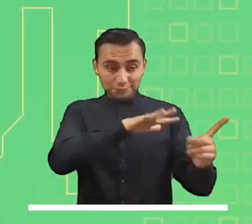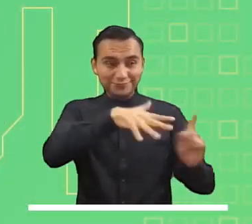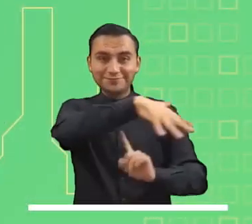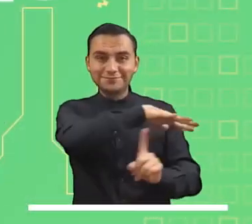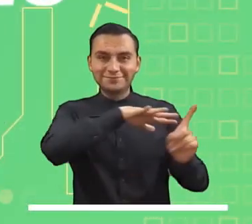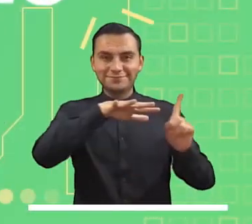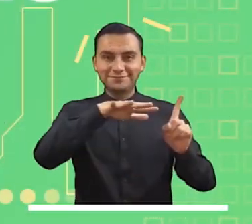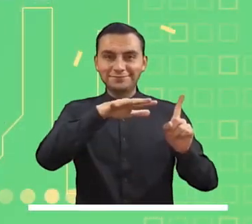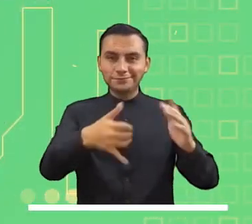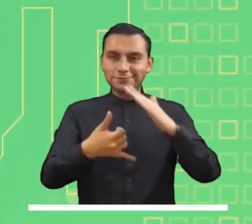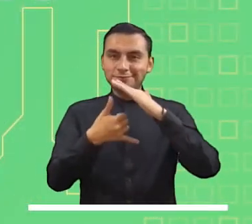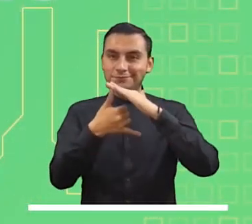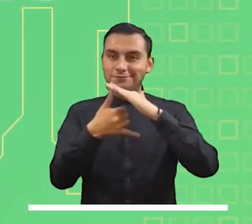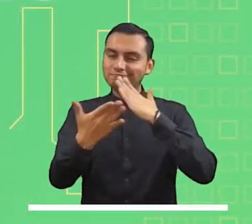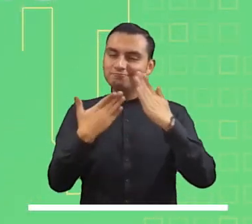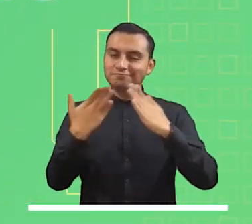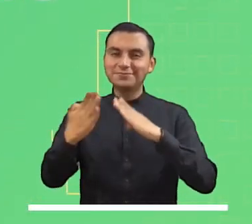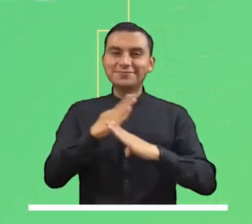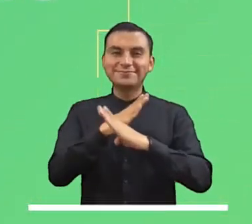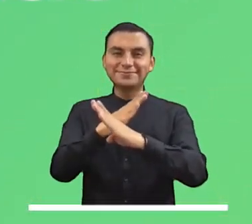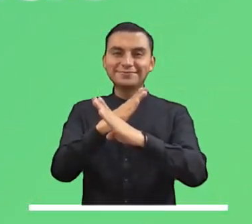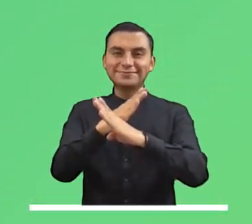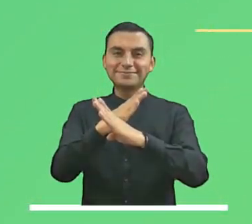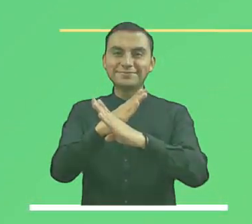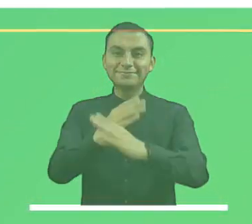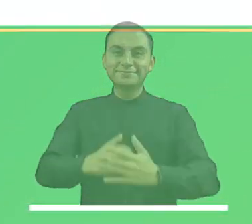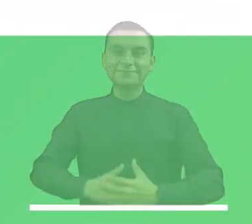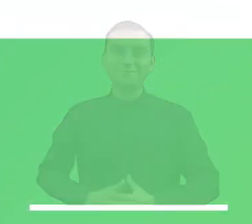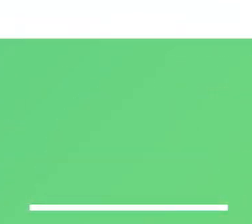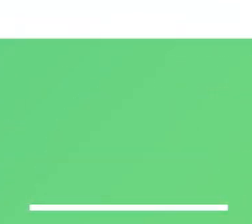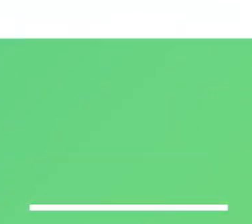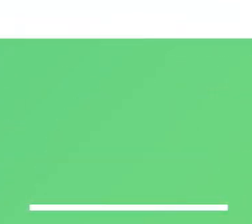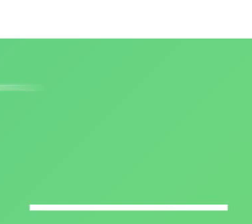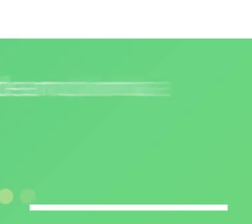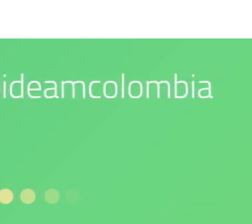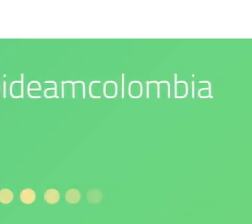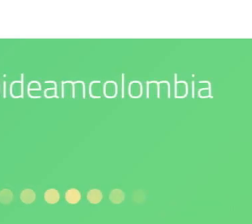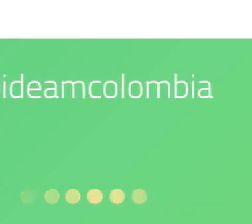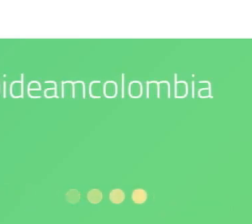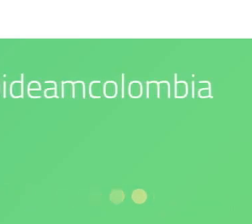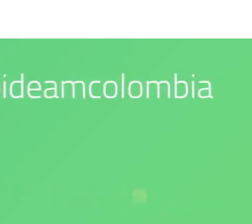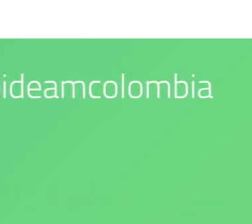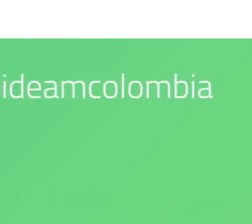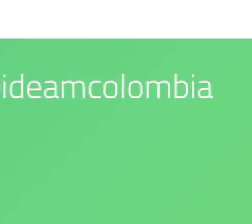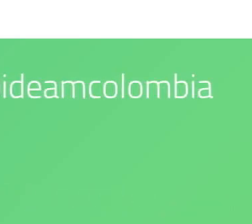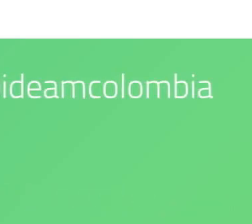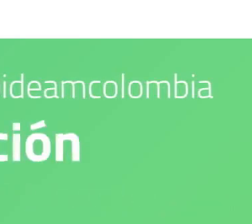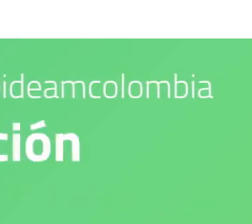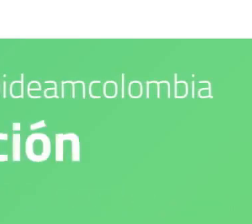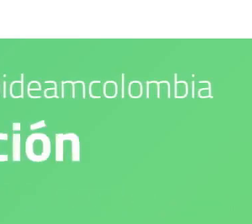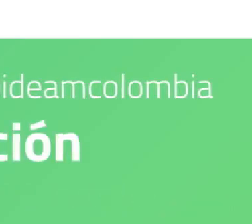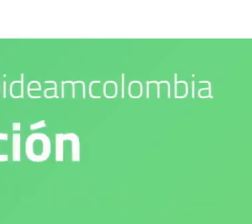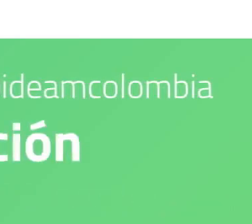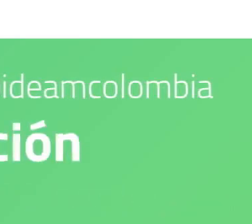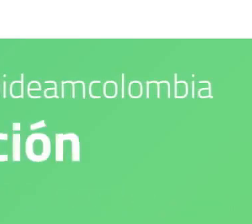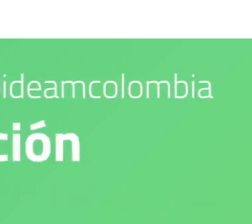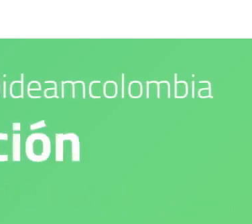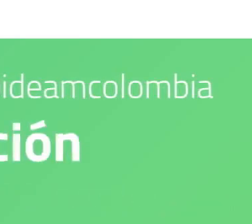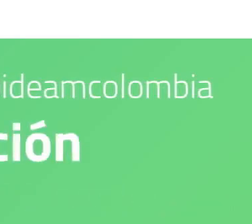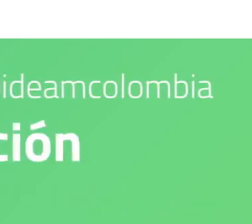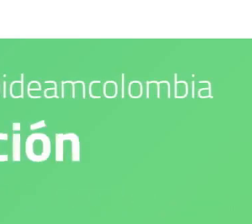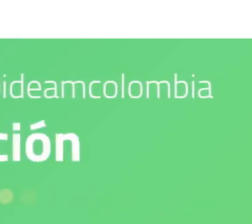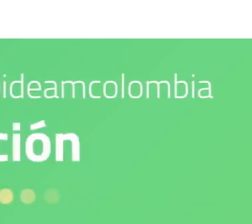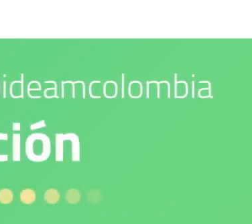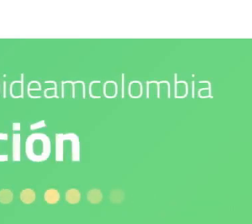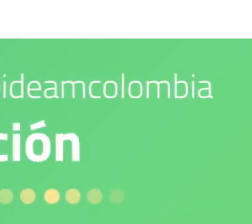Los esperamos en nuestras redes sociales. Nuestro compromiso es con el medio ambiente. IDEAM es confianza y prevención.